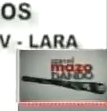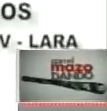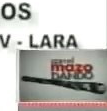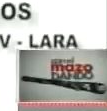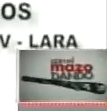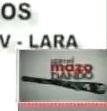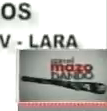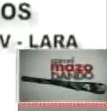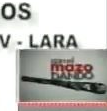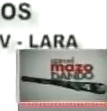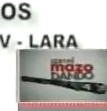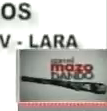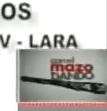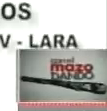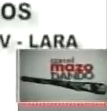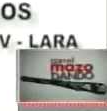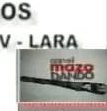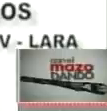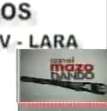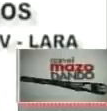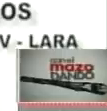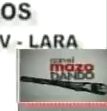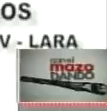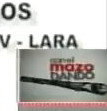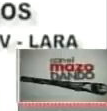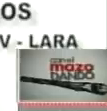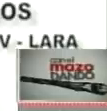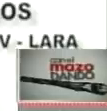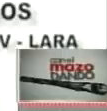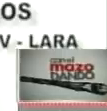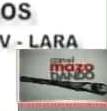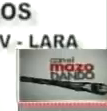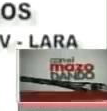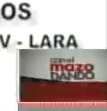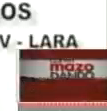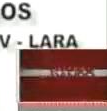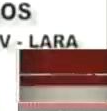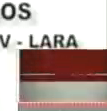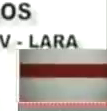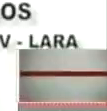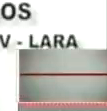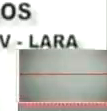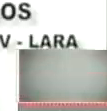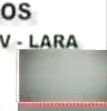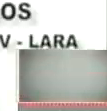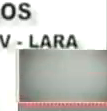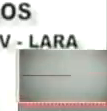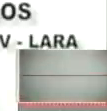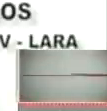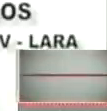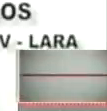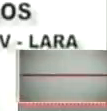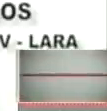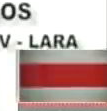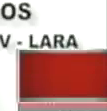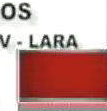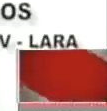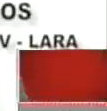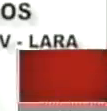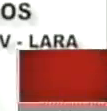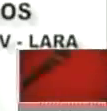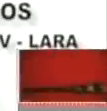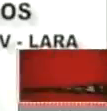del barrio La Paz, del municipio de Ibarra, tuvo que ser dispersada debido a fuerte presencia de colectivos armados que lanzaron